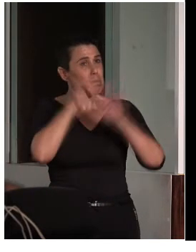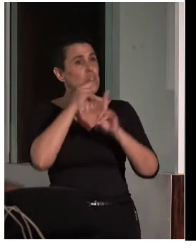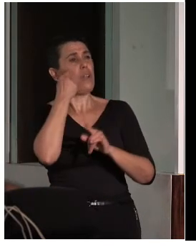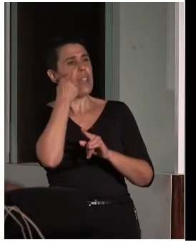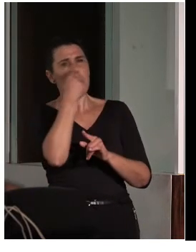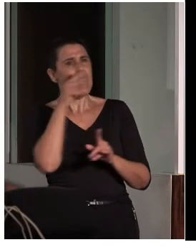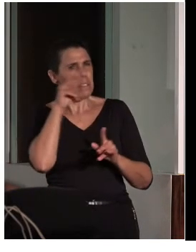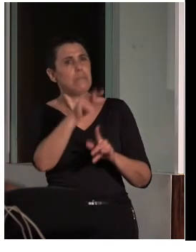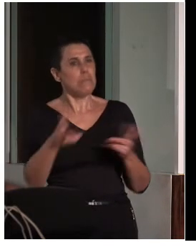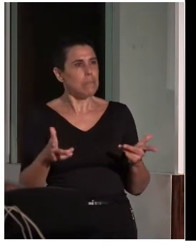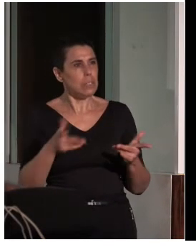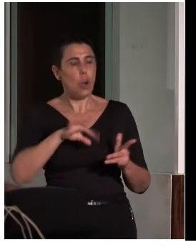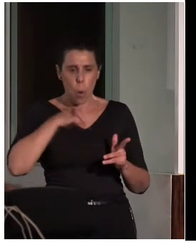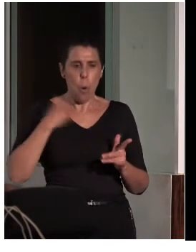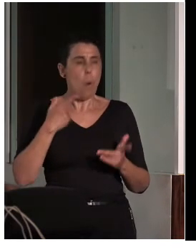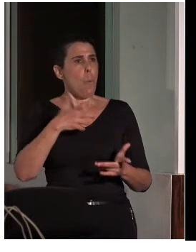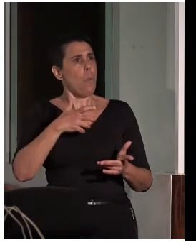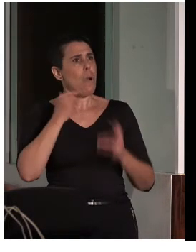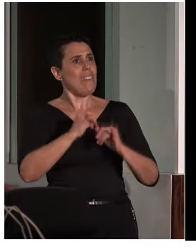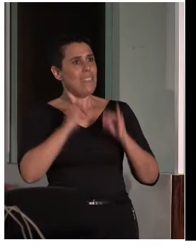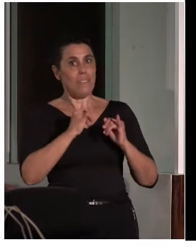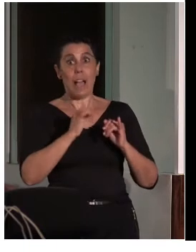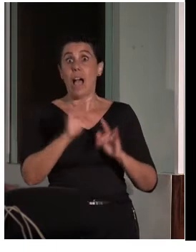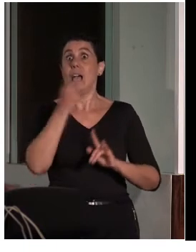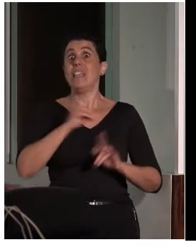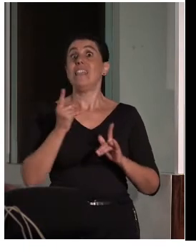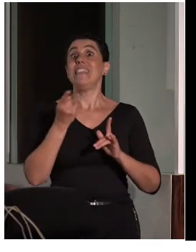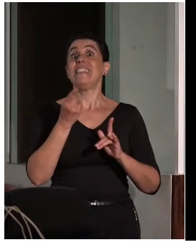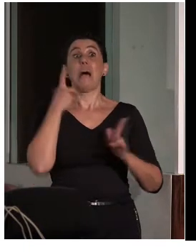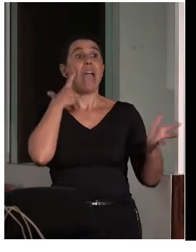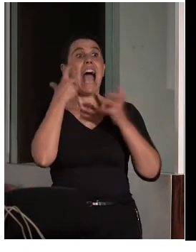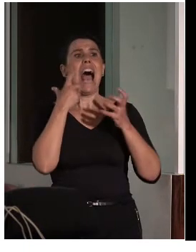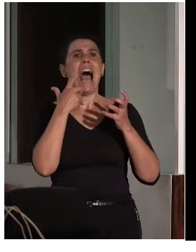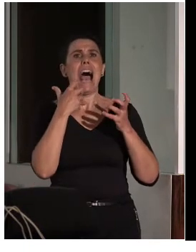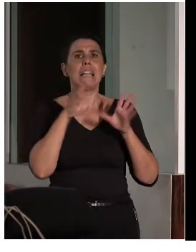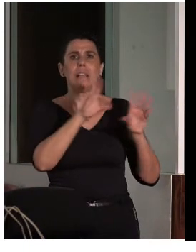Acercar la obra de arte, el hecho de que se puedan tocar, el hecho de que podemos palpar.